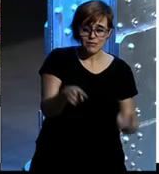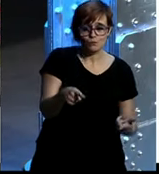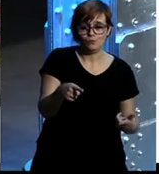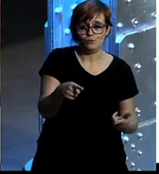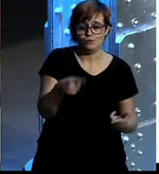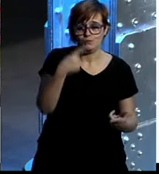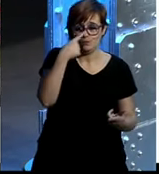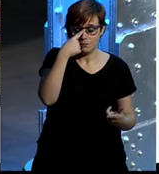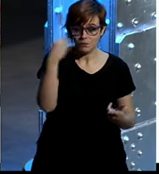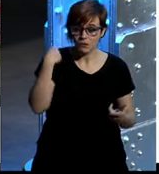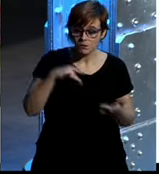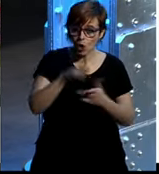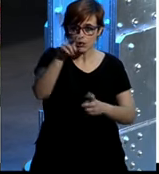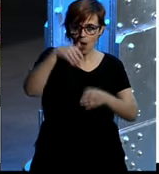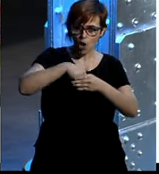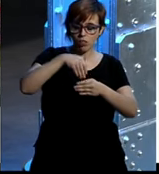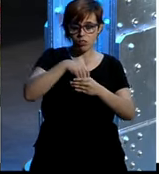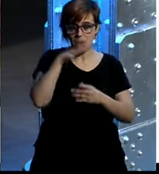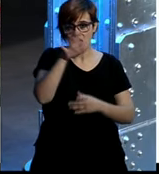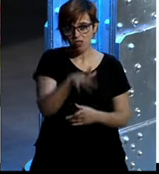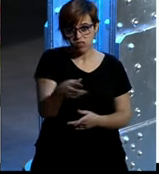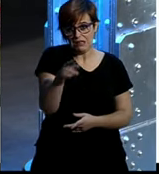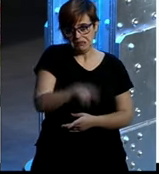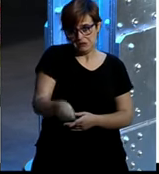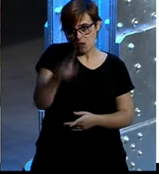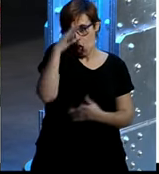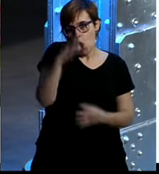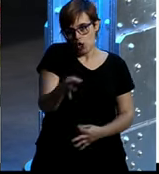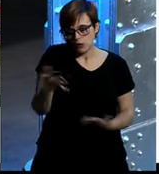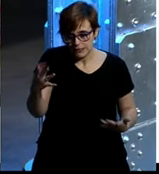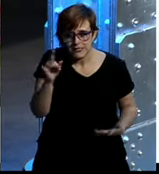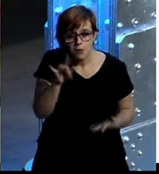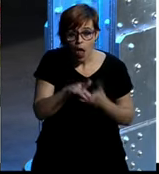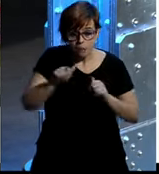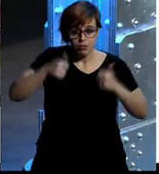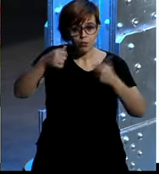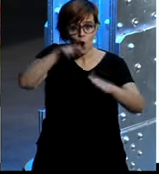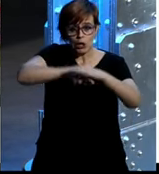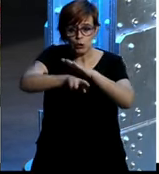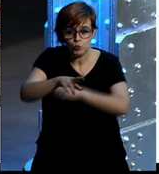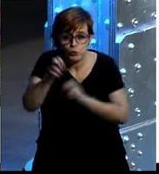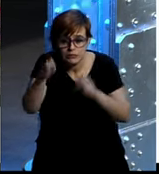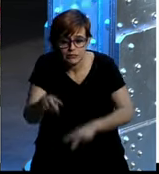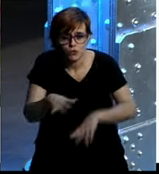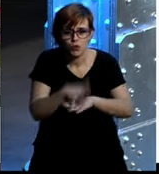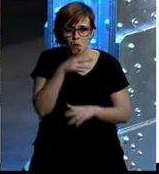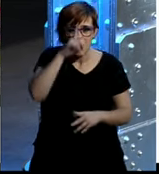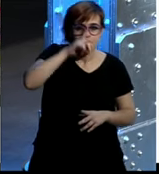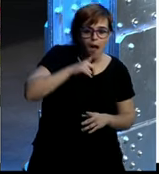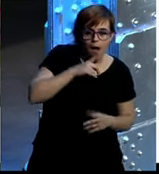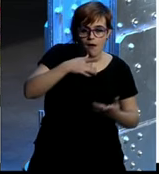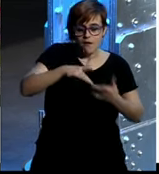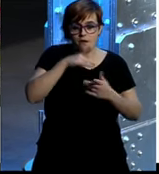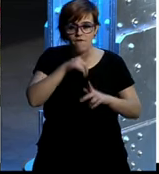Volviendo al tema del contenido, que parece de perogrullo, pero es verdad que cuando salimos, bueno, no teníamos ni los recursos para estar con imágenes, con vídeos